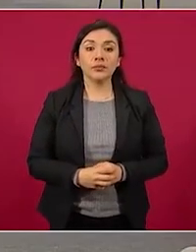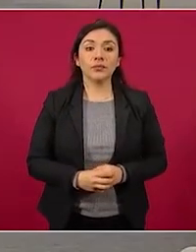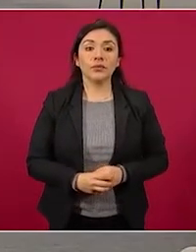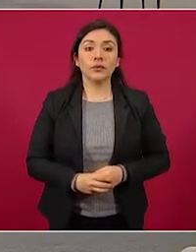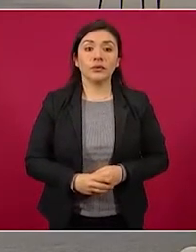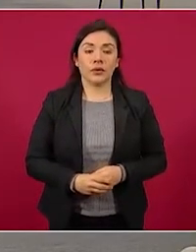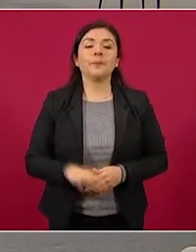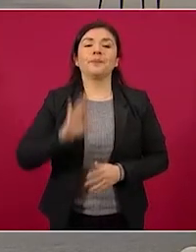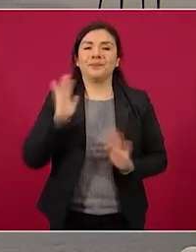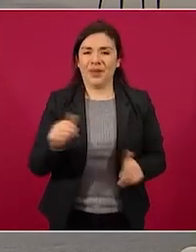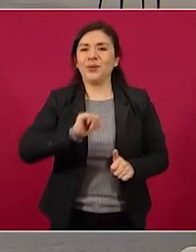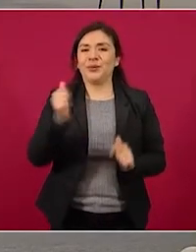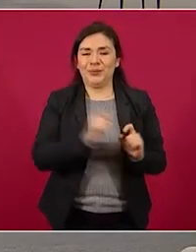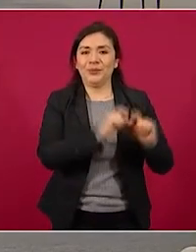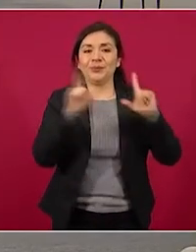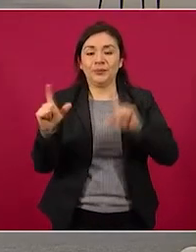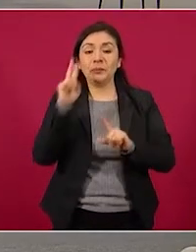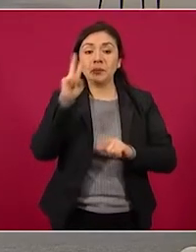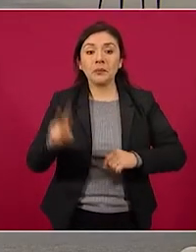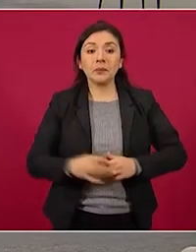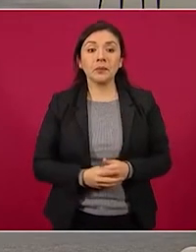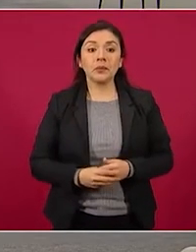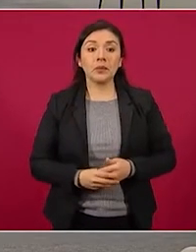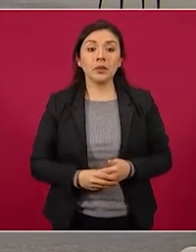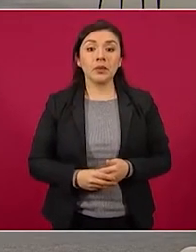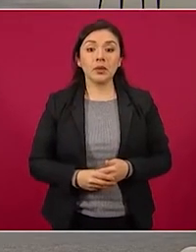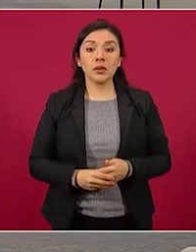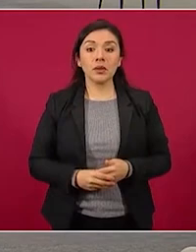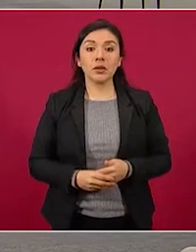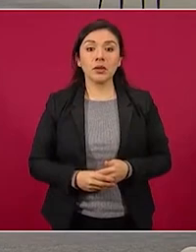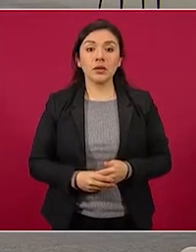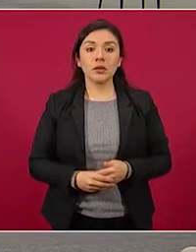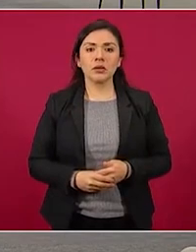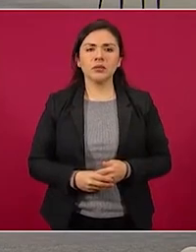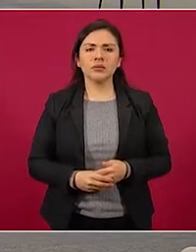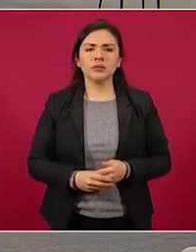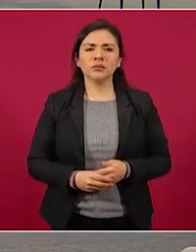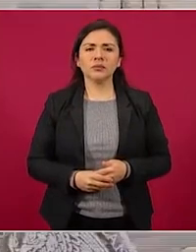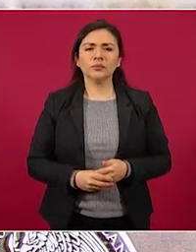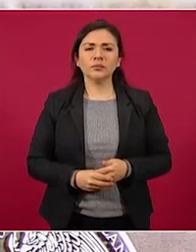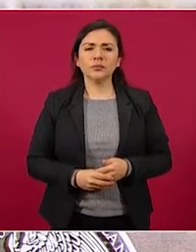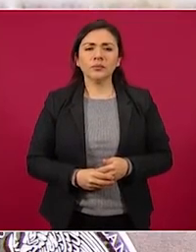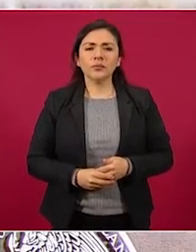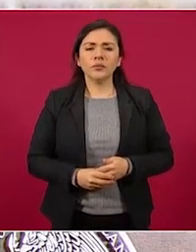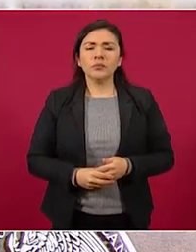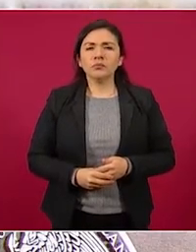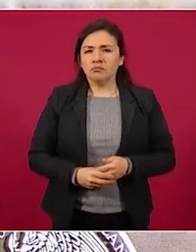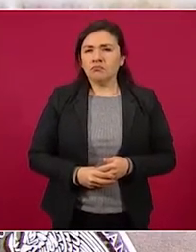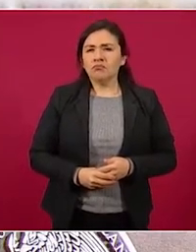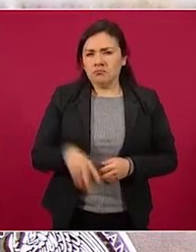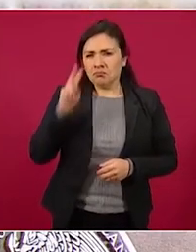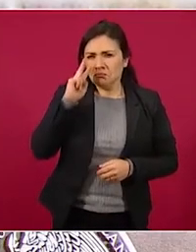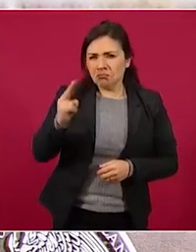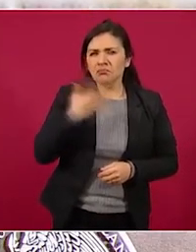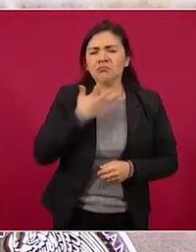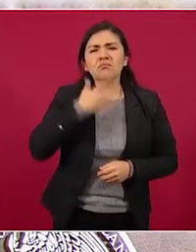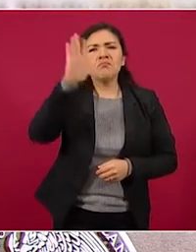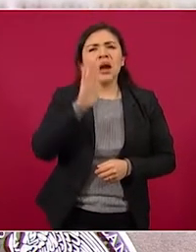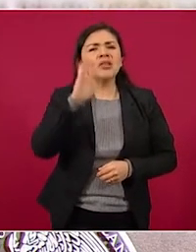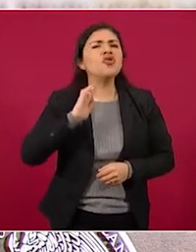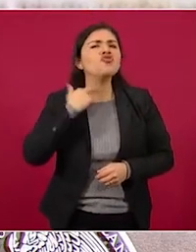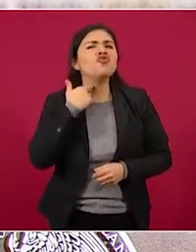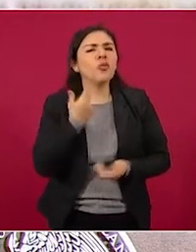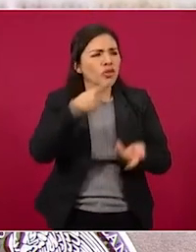Ahora sí, siguiente, por favor. ¿Existe el ciberacarreo? Se usan cuentas robots para